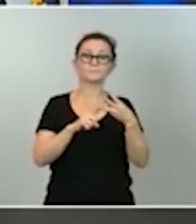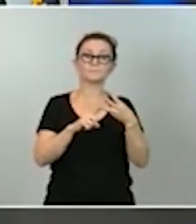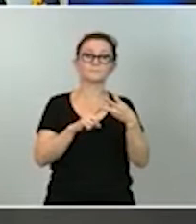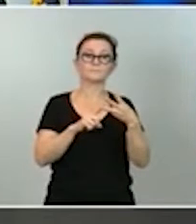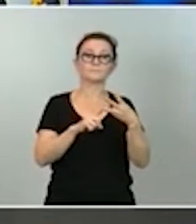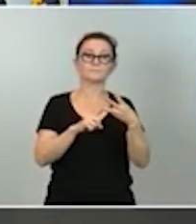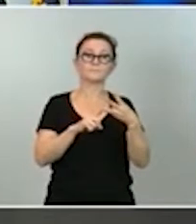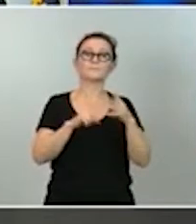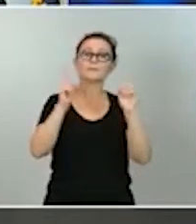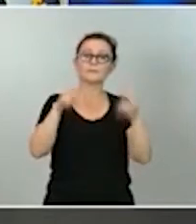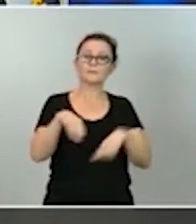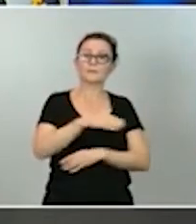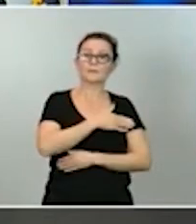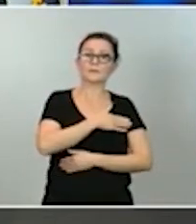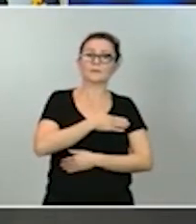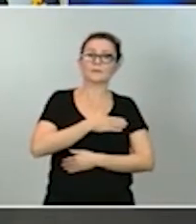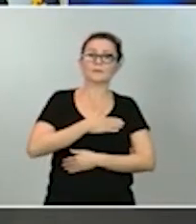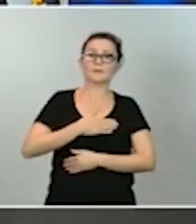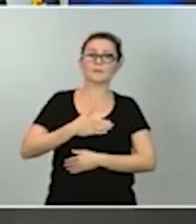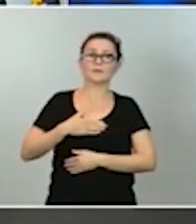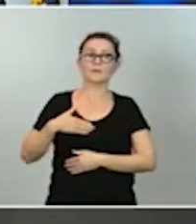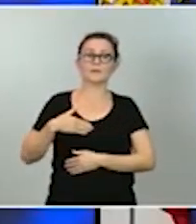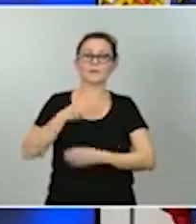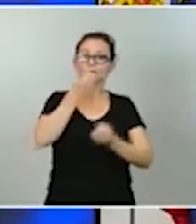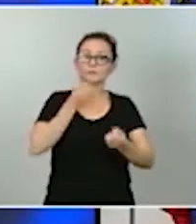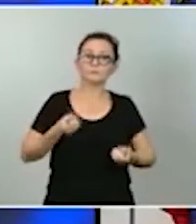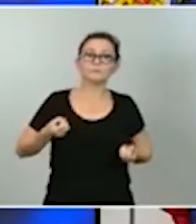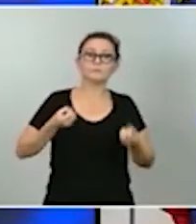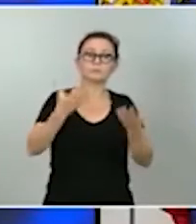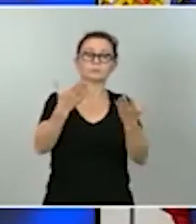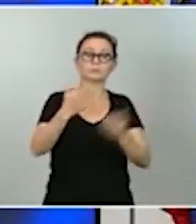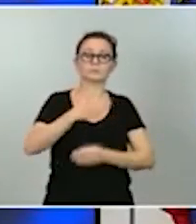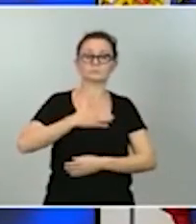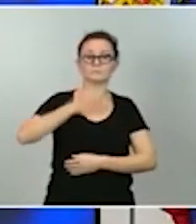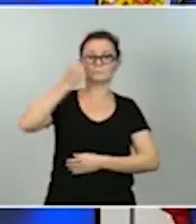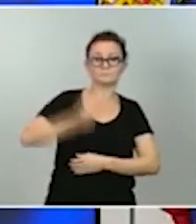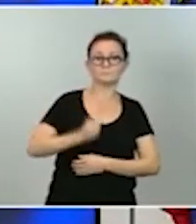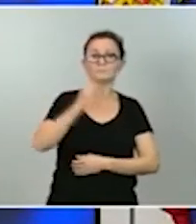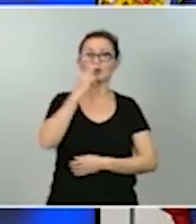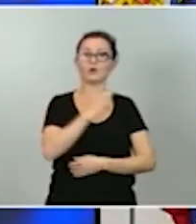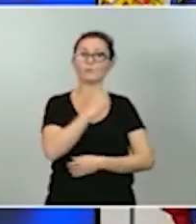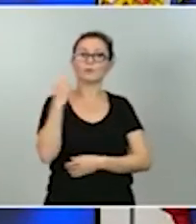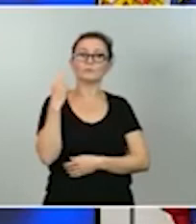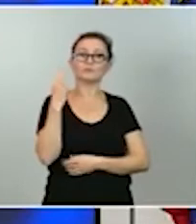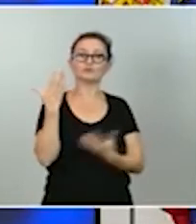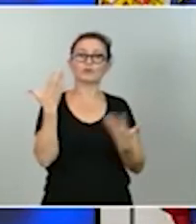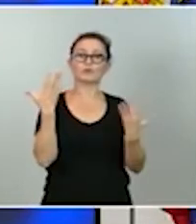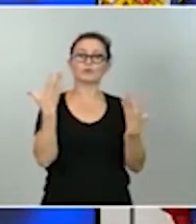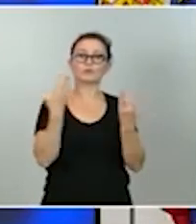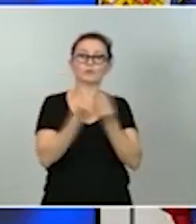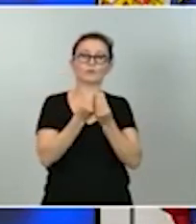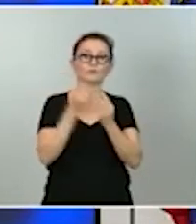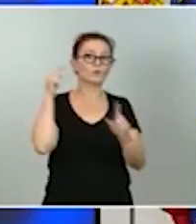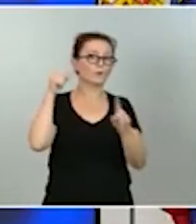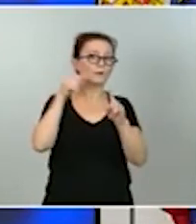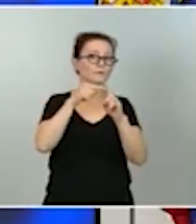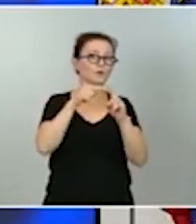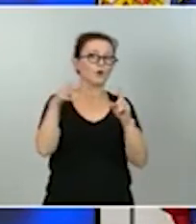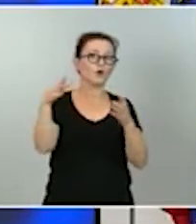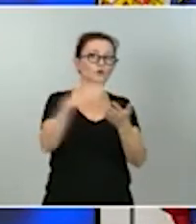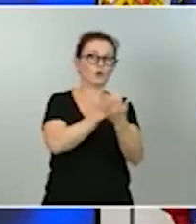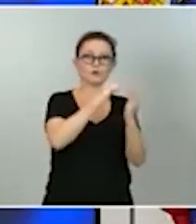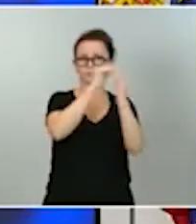manifestar nuestro empeño también nuestro compromiso con una causa que podemos compartir todos y todas y es que